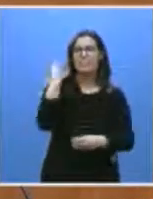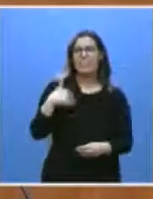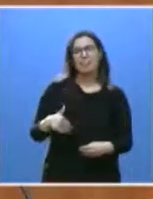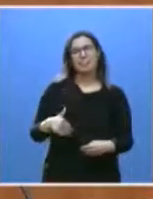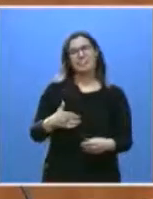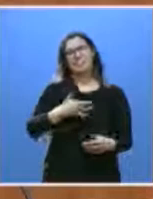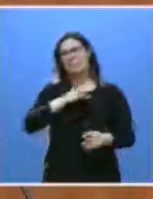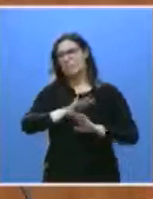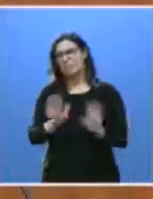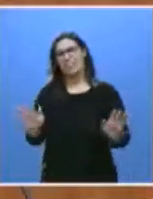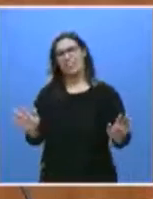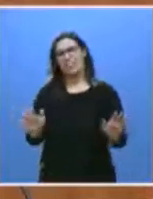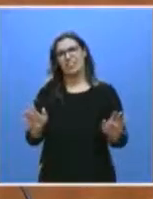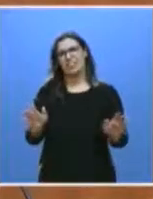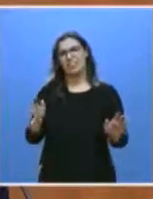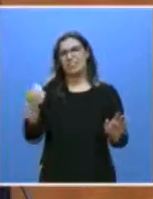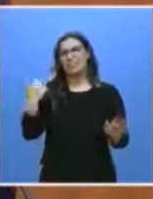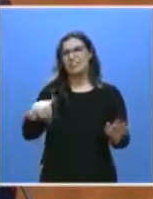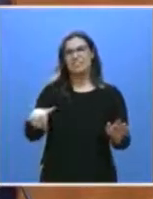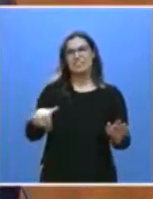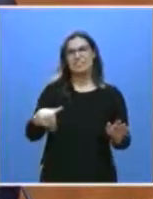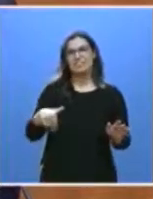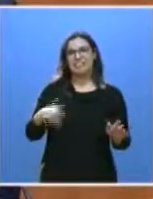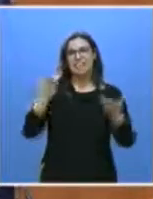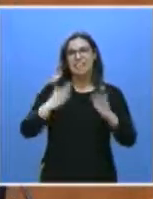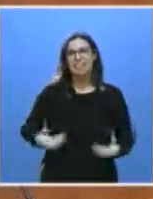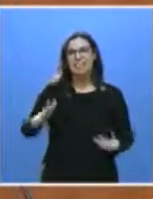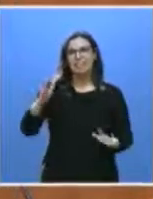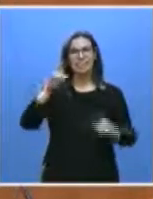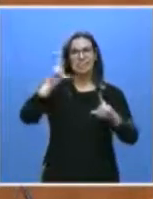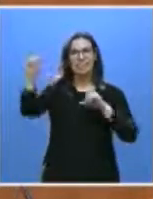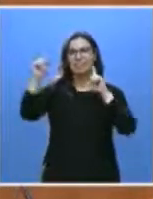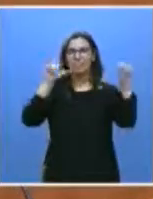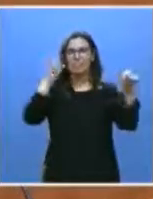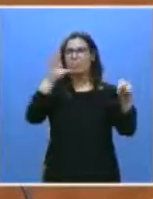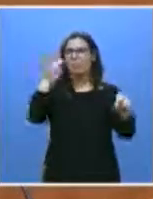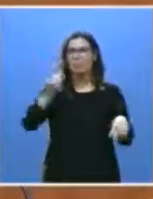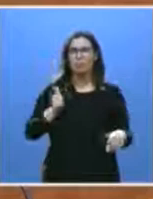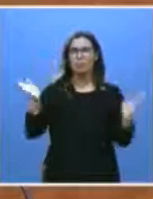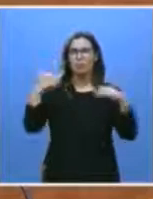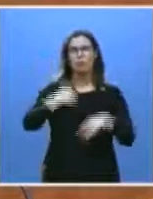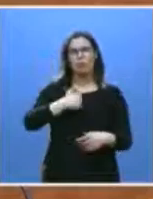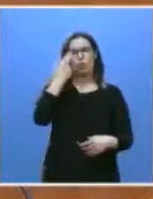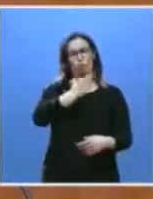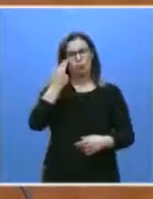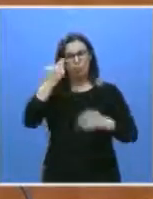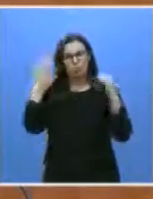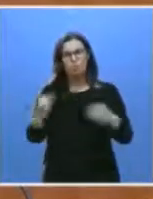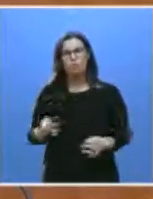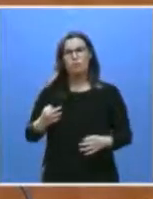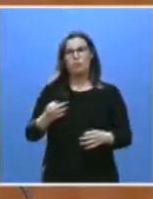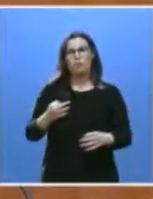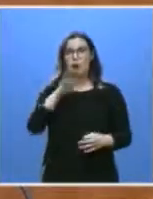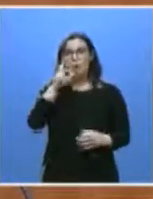demasiadas, las generaciones que han visto marcharse a sus hijos y hijas por falta de oportunidades. Mi compromiso es que esta sea la